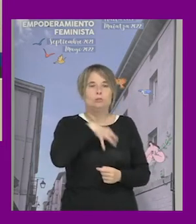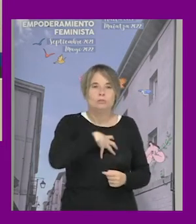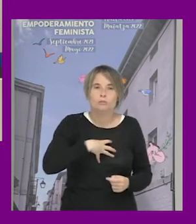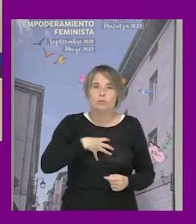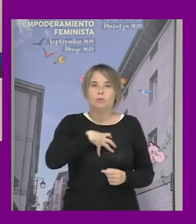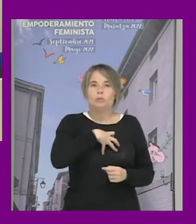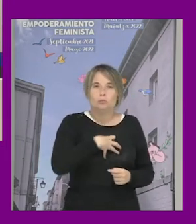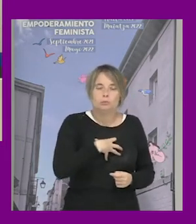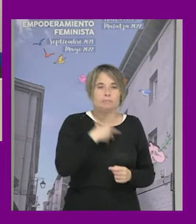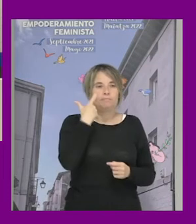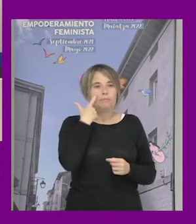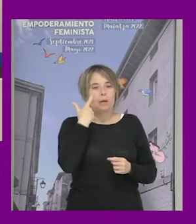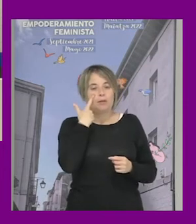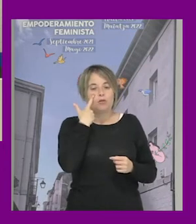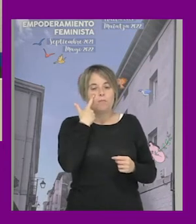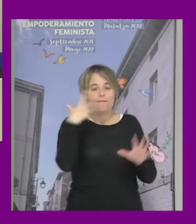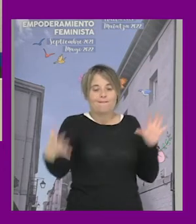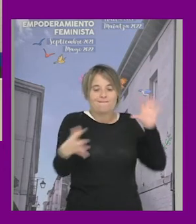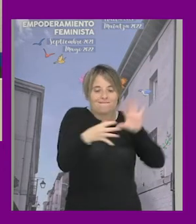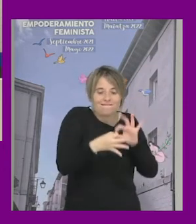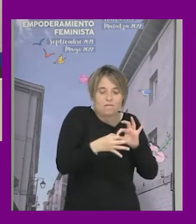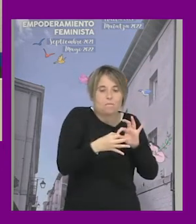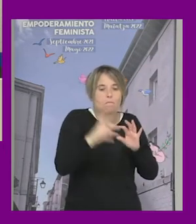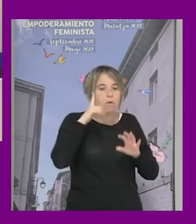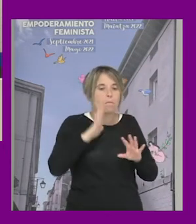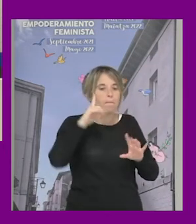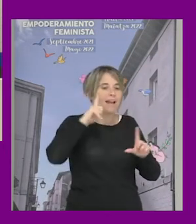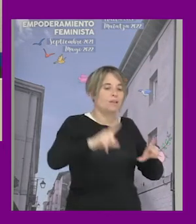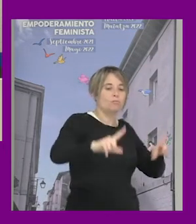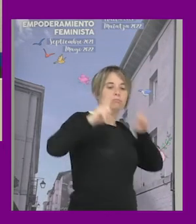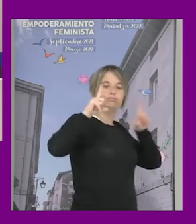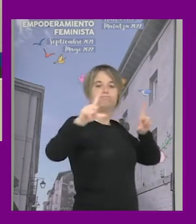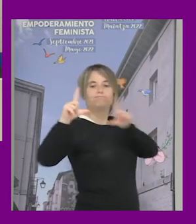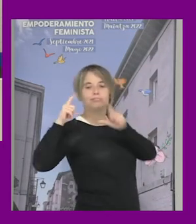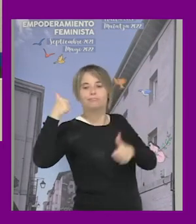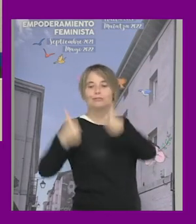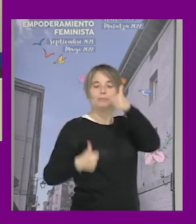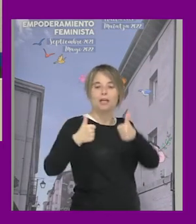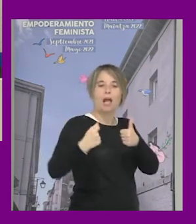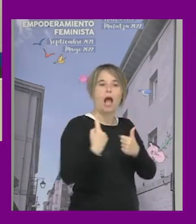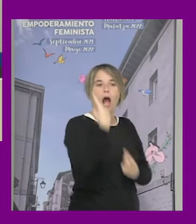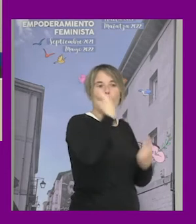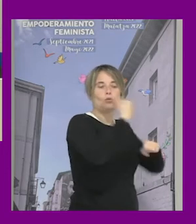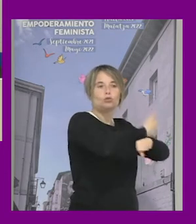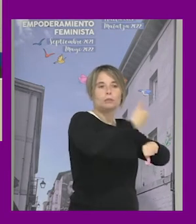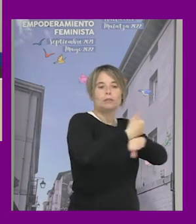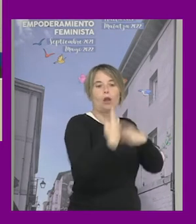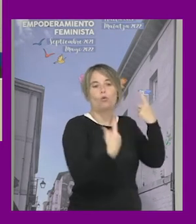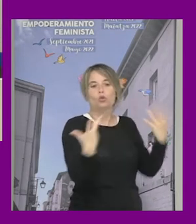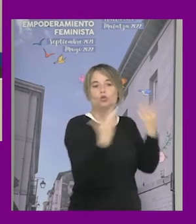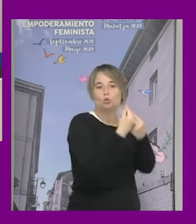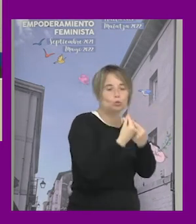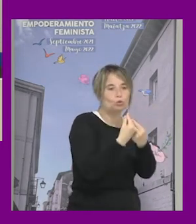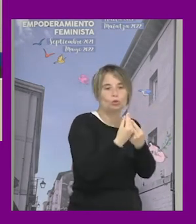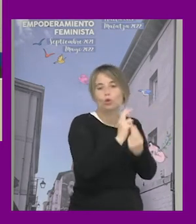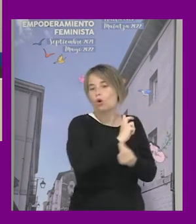como encontrar formas de encajar ¿no? porque hay estos a prioris hay administraciones que ya han decidido a priori que esto va junto y otras